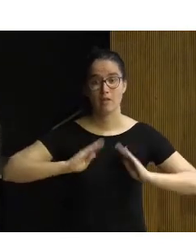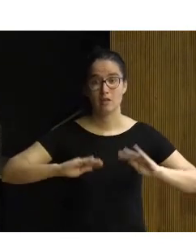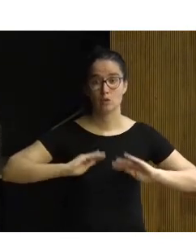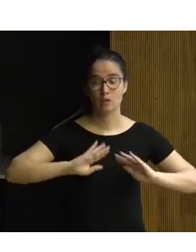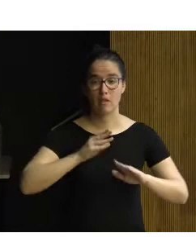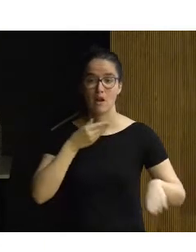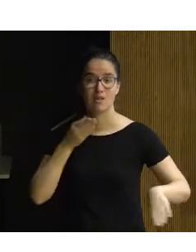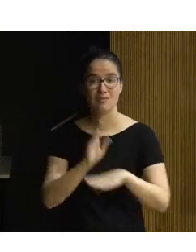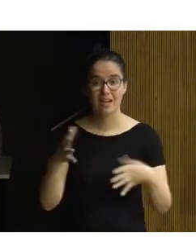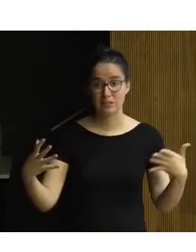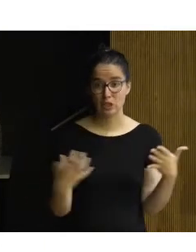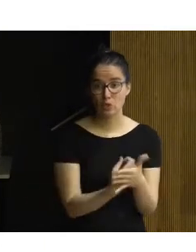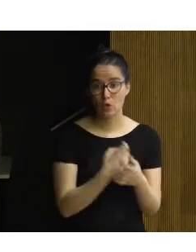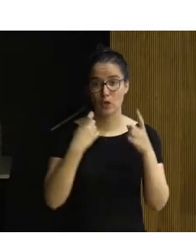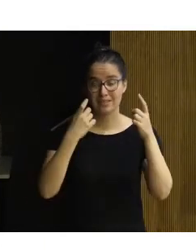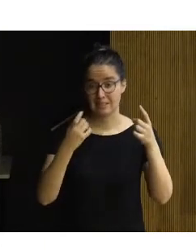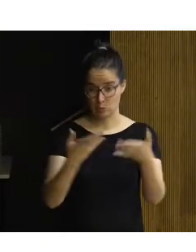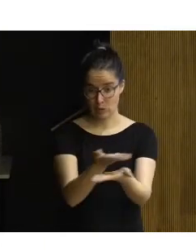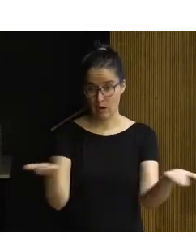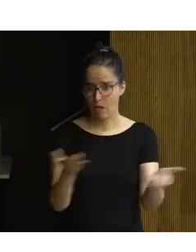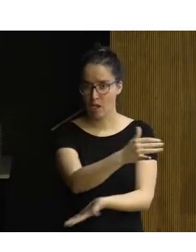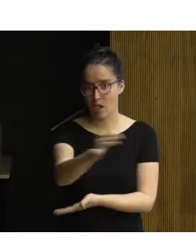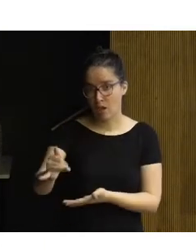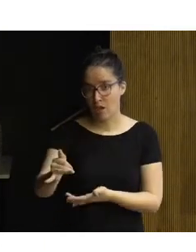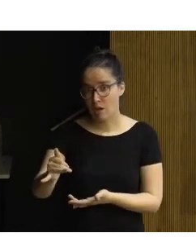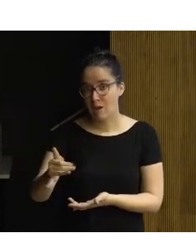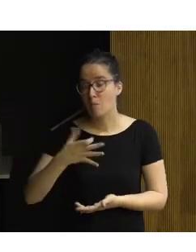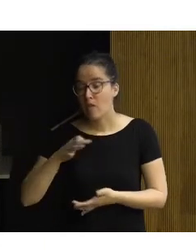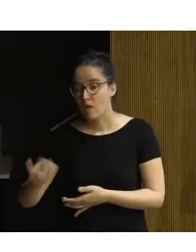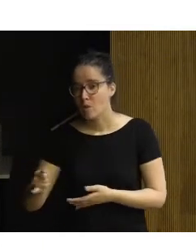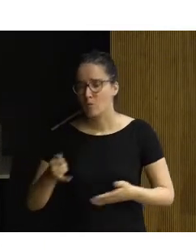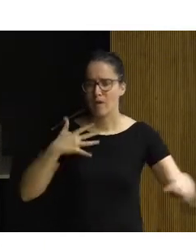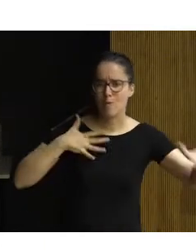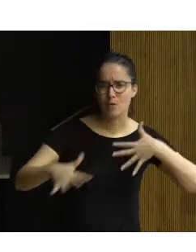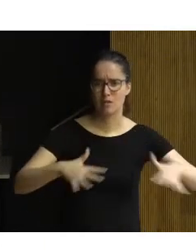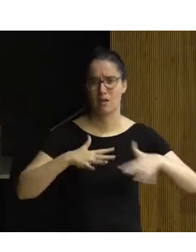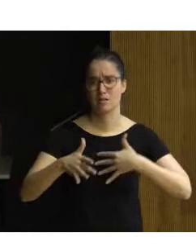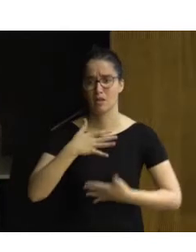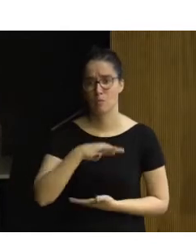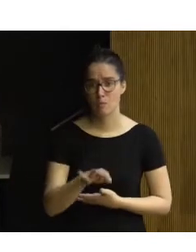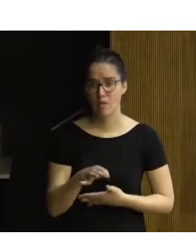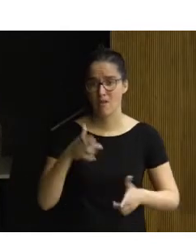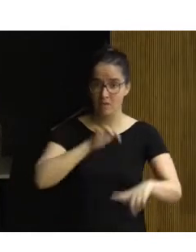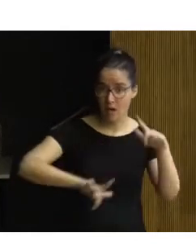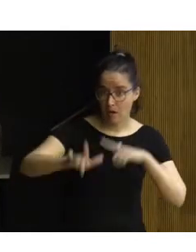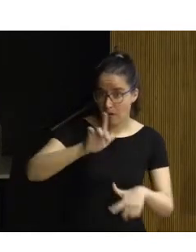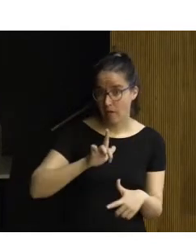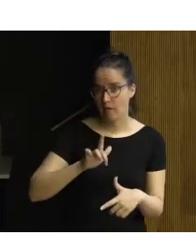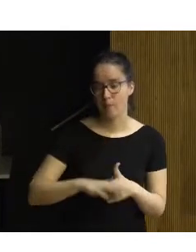de las becas y de todo aquello que disfrutamos el resto de la población, que pueda movilizarse, que pueda viajar.